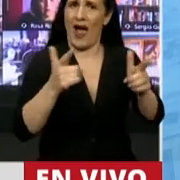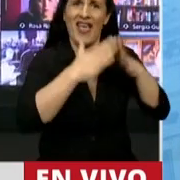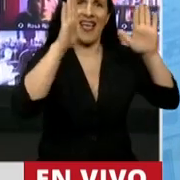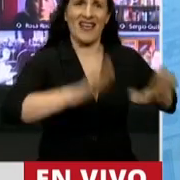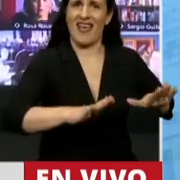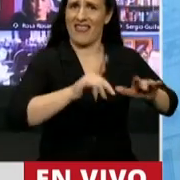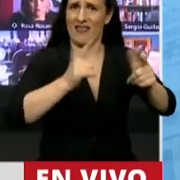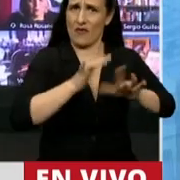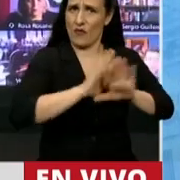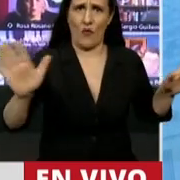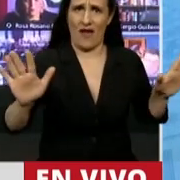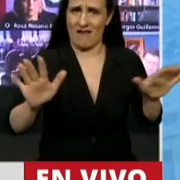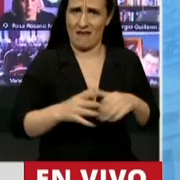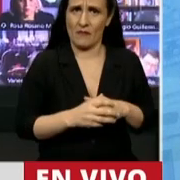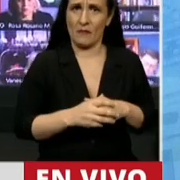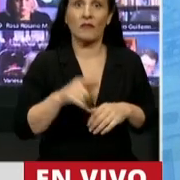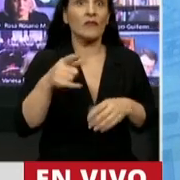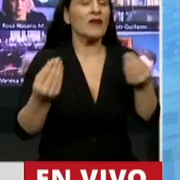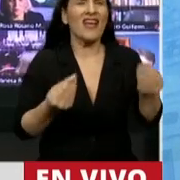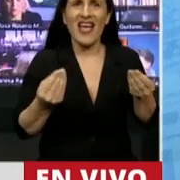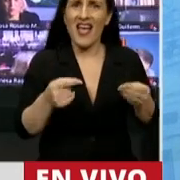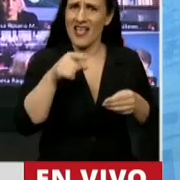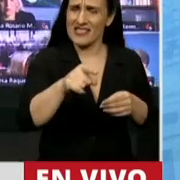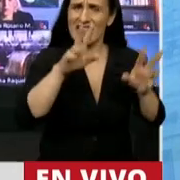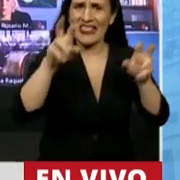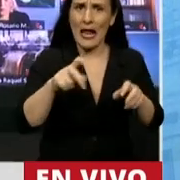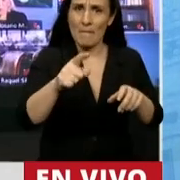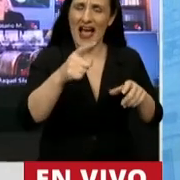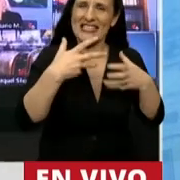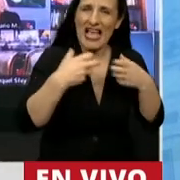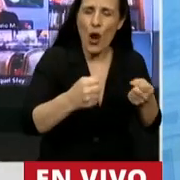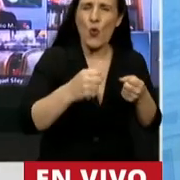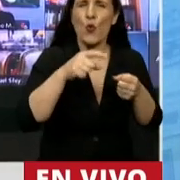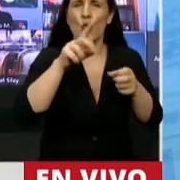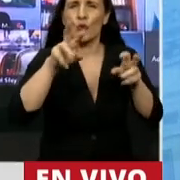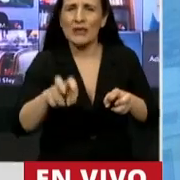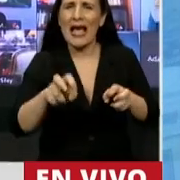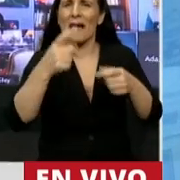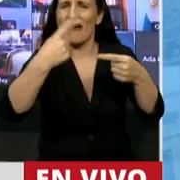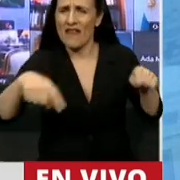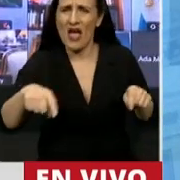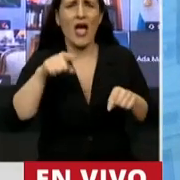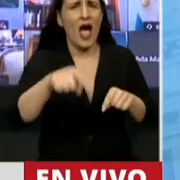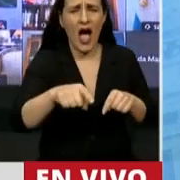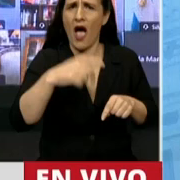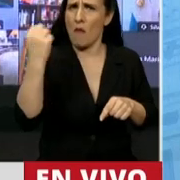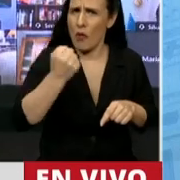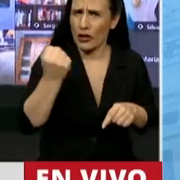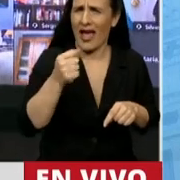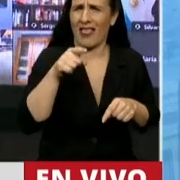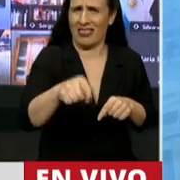Y esto es muy bueno, no solamente en materia sanitaria, sino que es muy bueno en materia de recuperación del debate democrático.